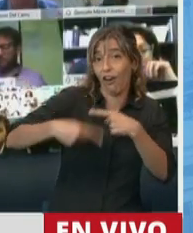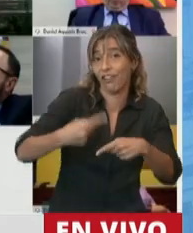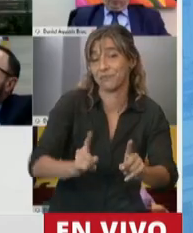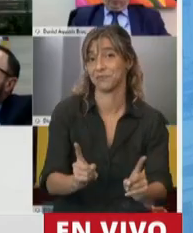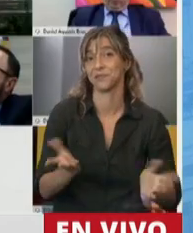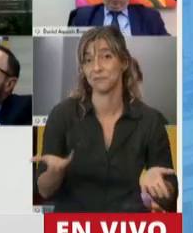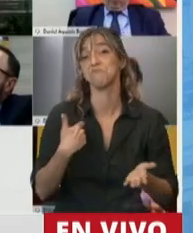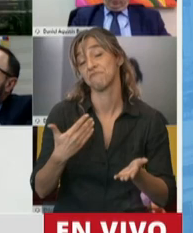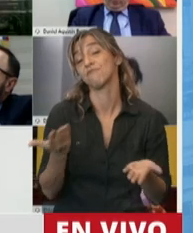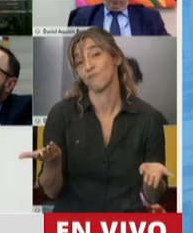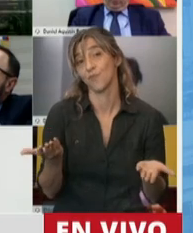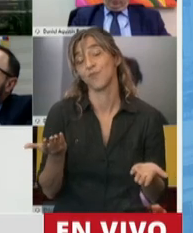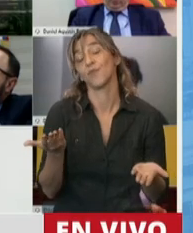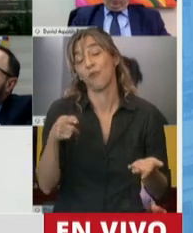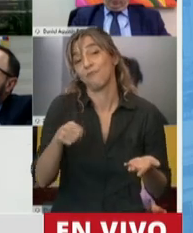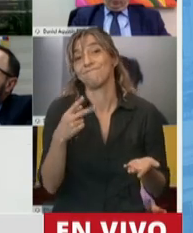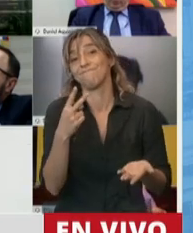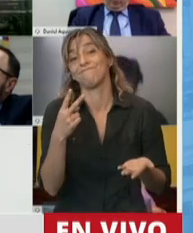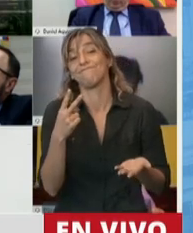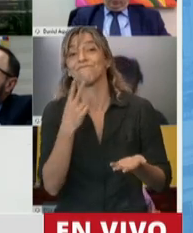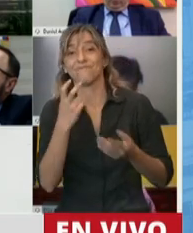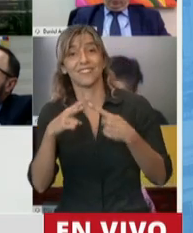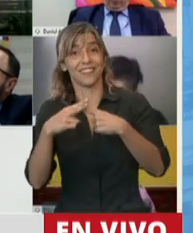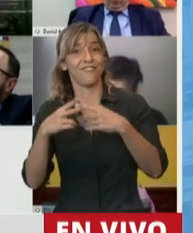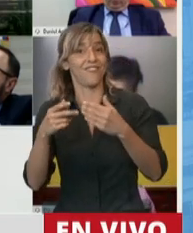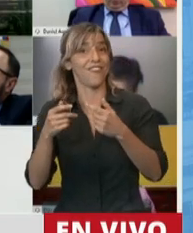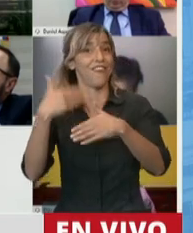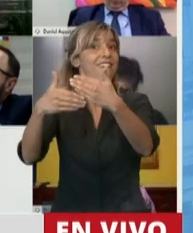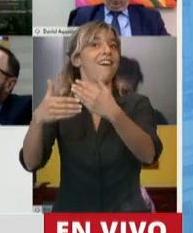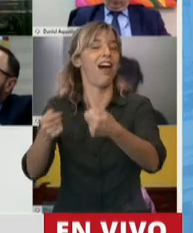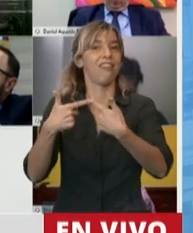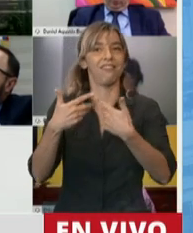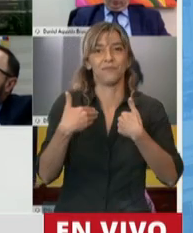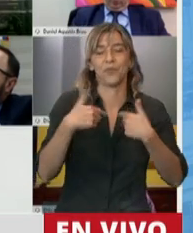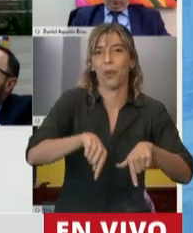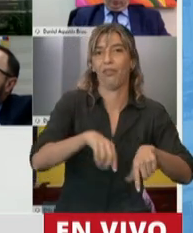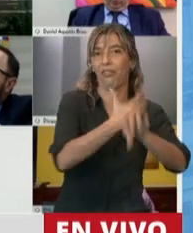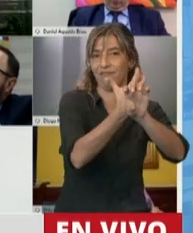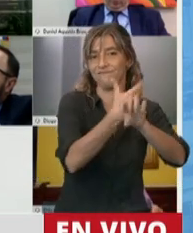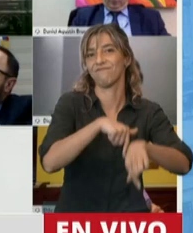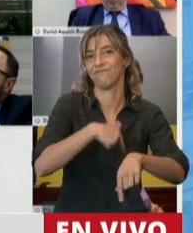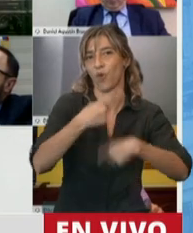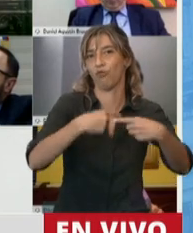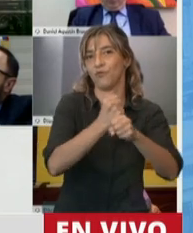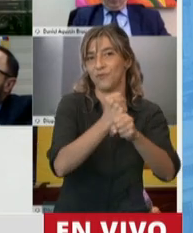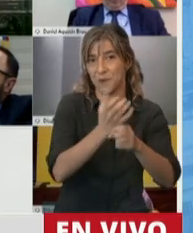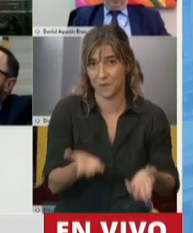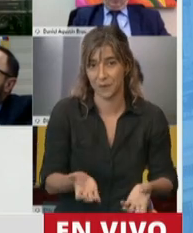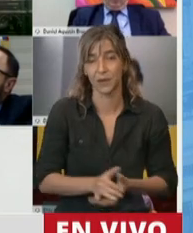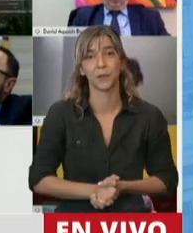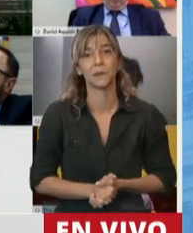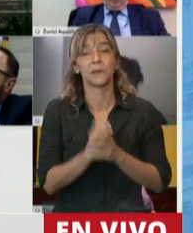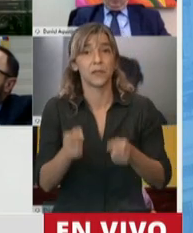eso es gracias a la utilización de estas tecnologías de la información y de la comunicación. También nos ha permitido respetar el